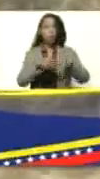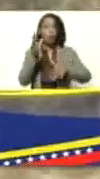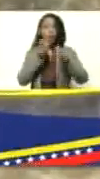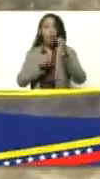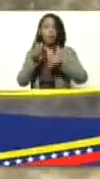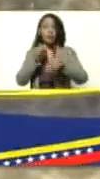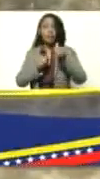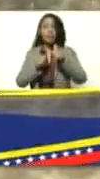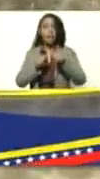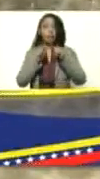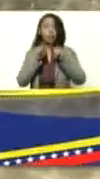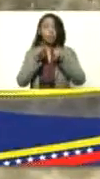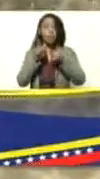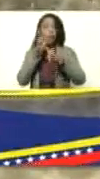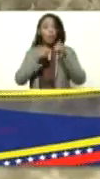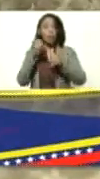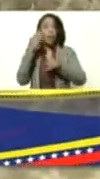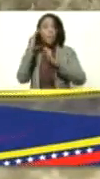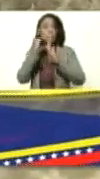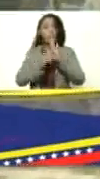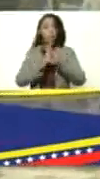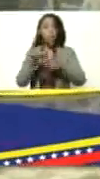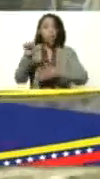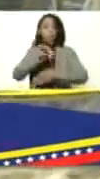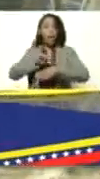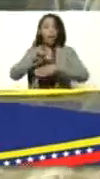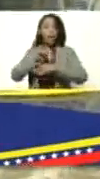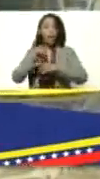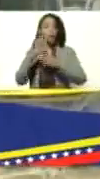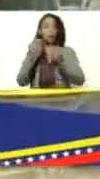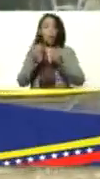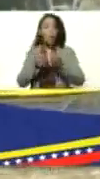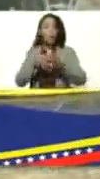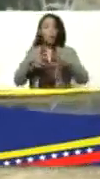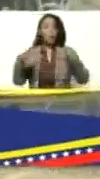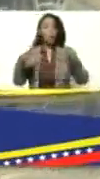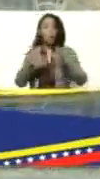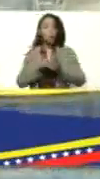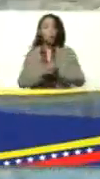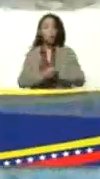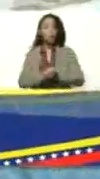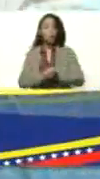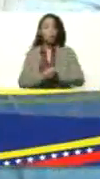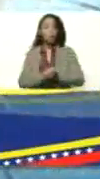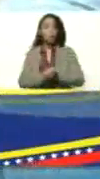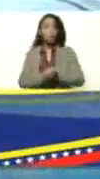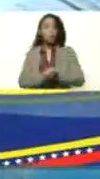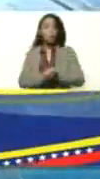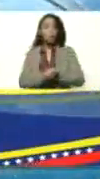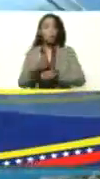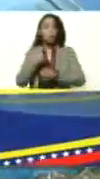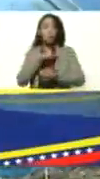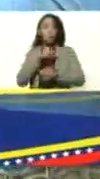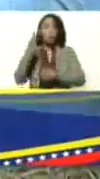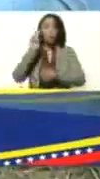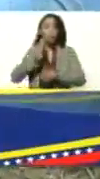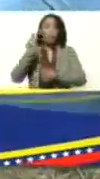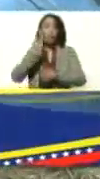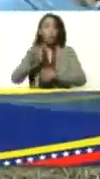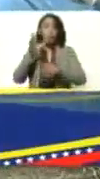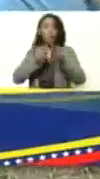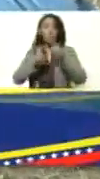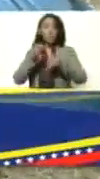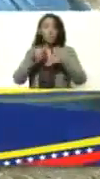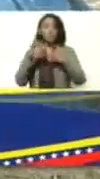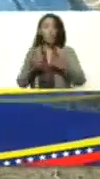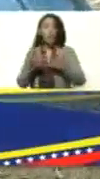Aunque su leche tiene menos grasa, pero da mucho volumen también. Correcto. Cabe destacar que nosotros usamos la leche